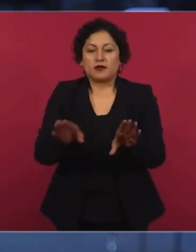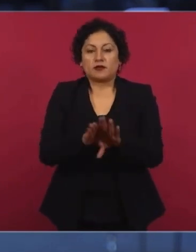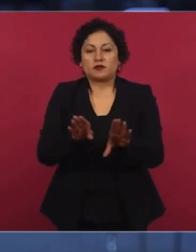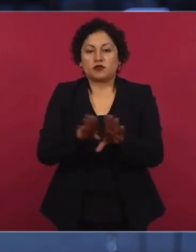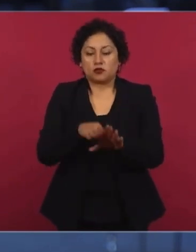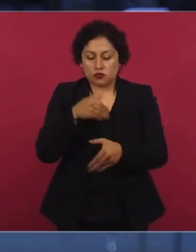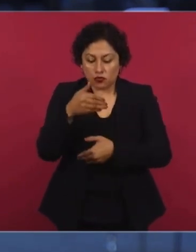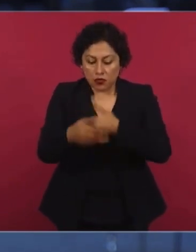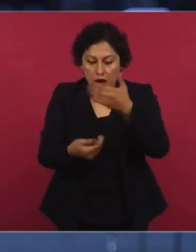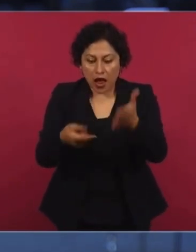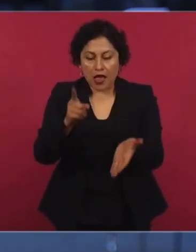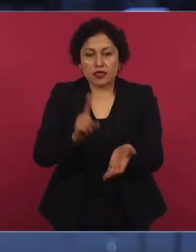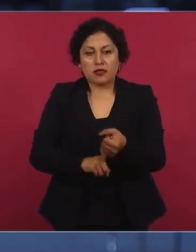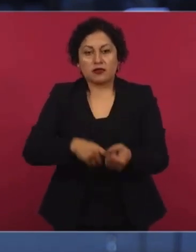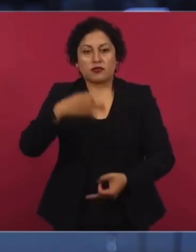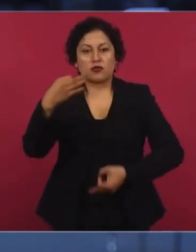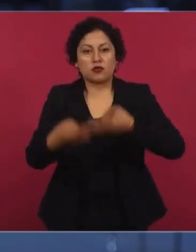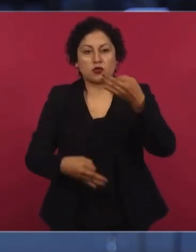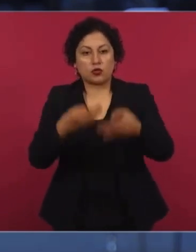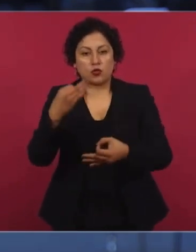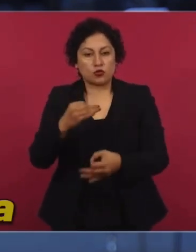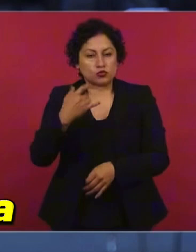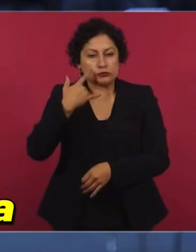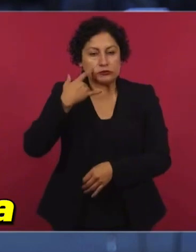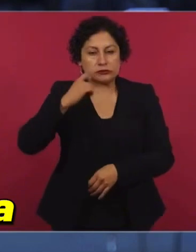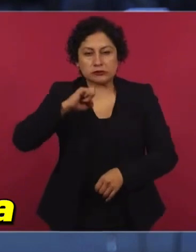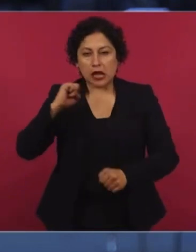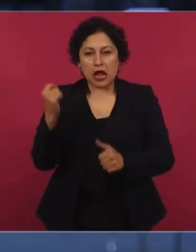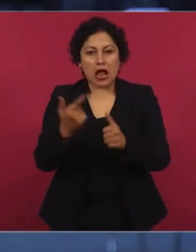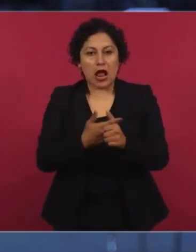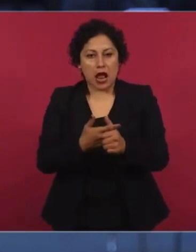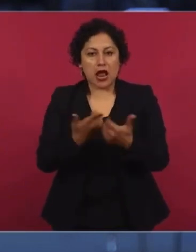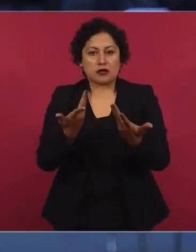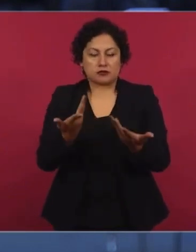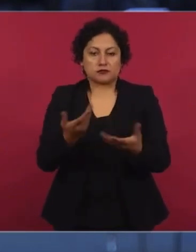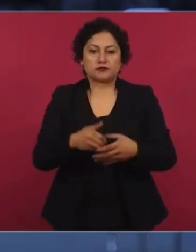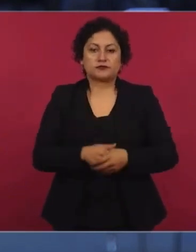o el procedimiento que se está tomando para juzgar a militares en este caso de Ayotzinapa.